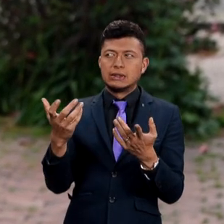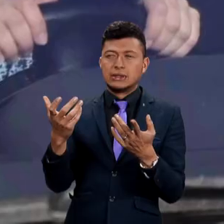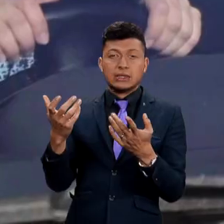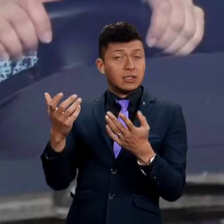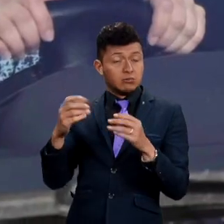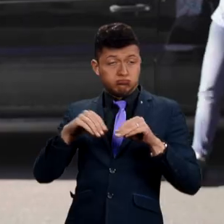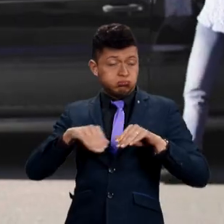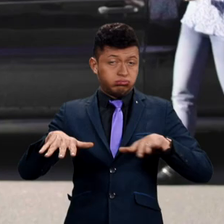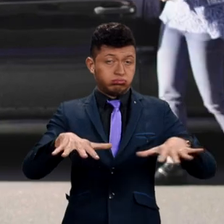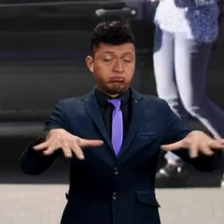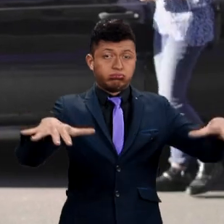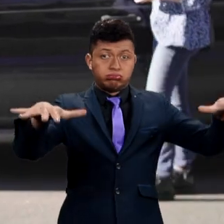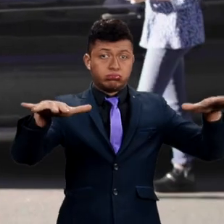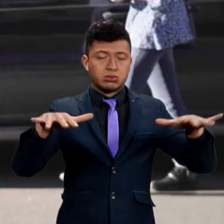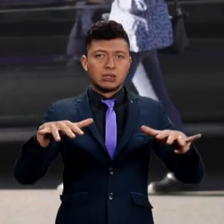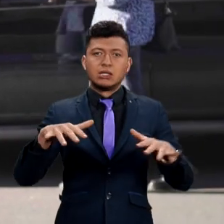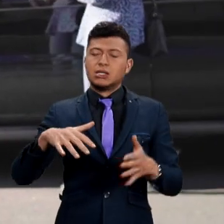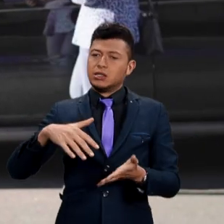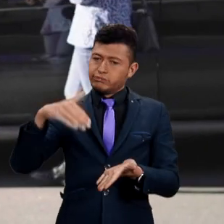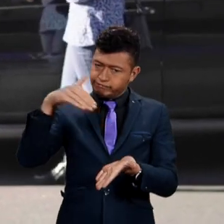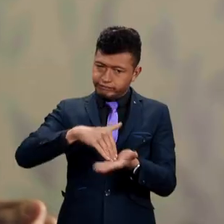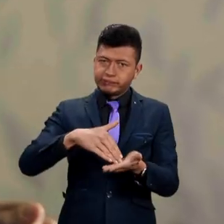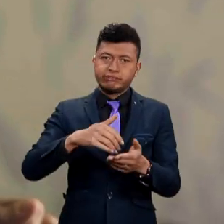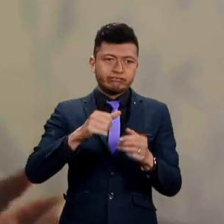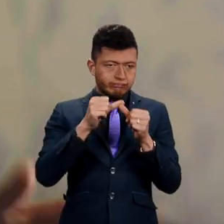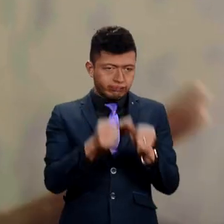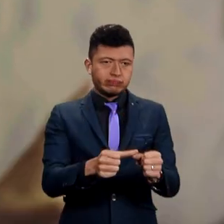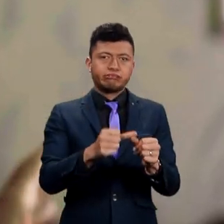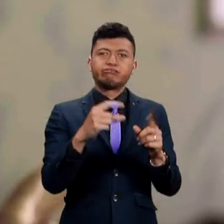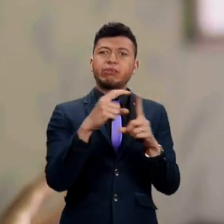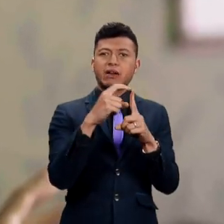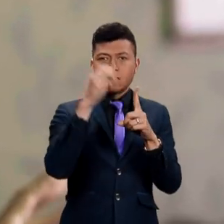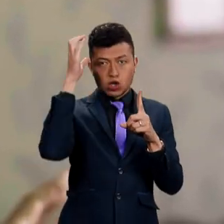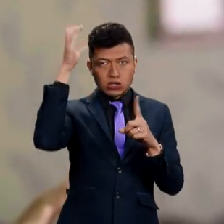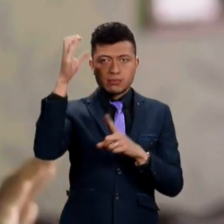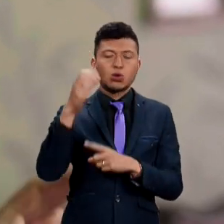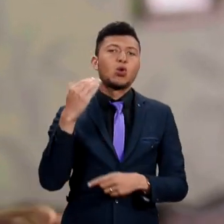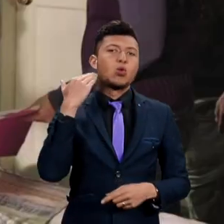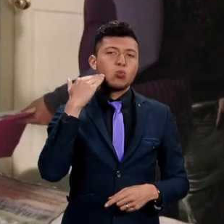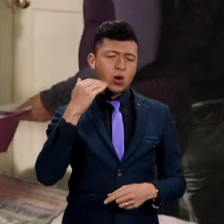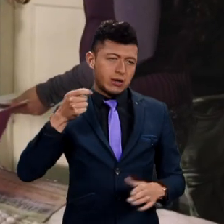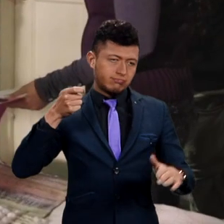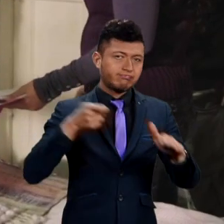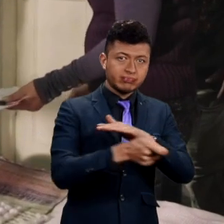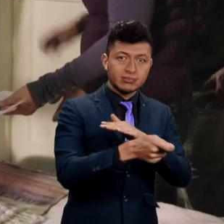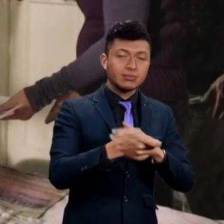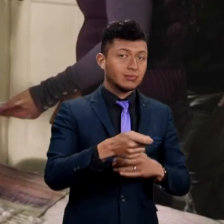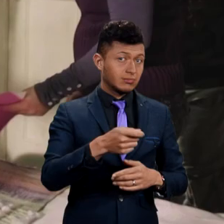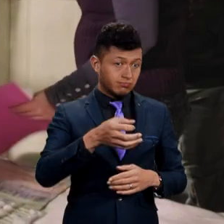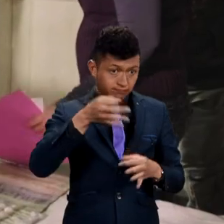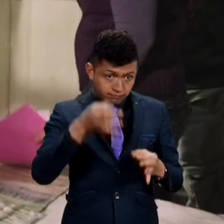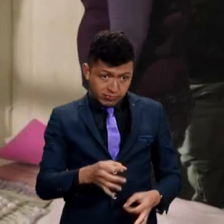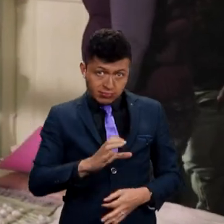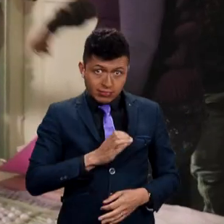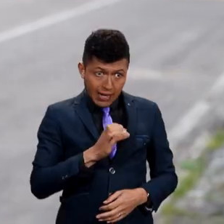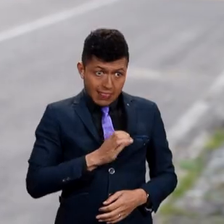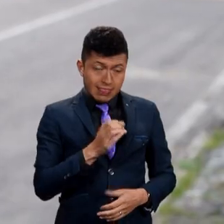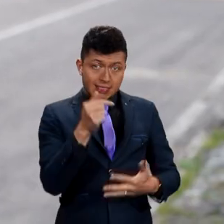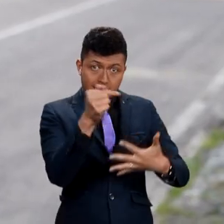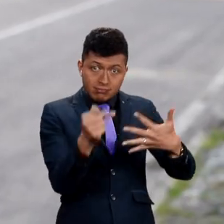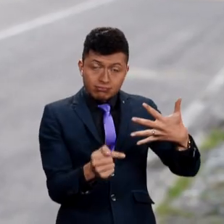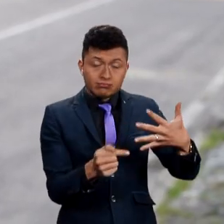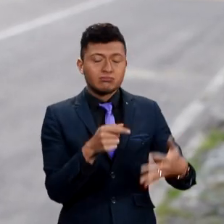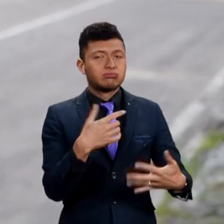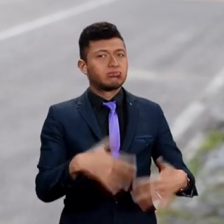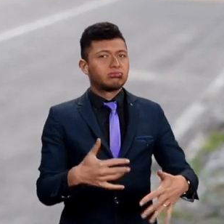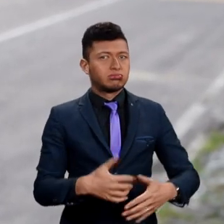social y pues que se estableció el término de feminicidio que tiene muchas características especiales. Pero que gracias